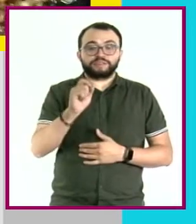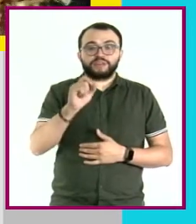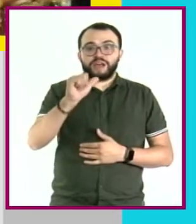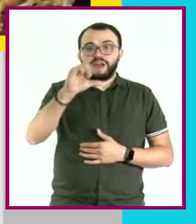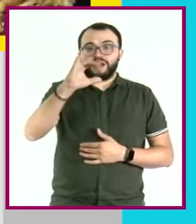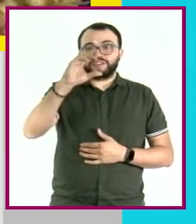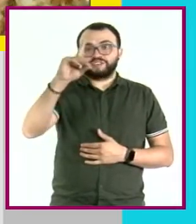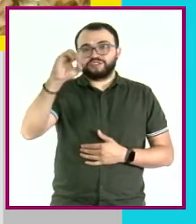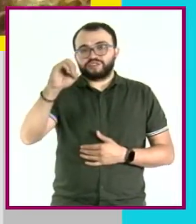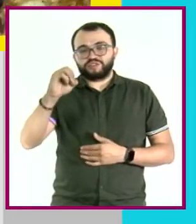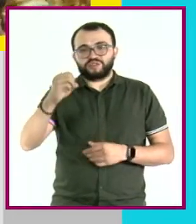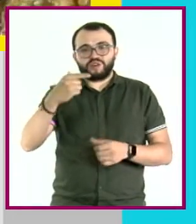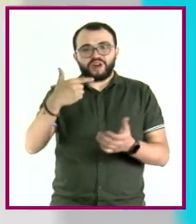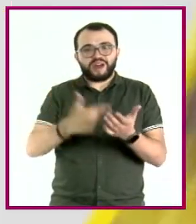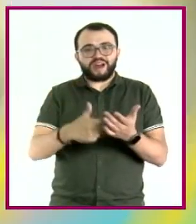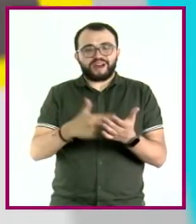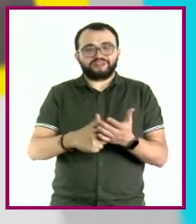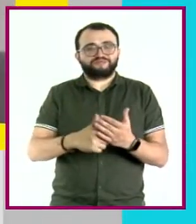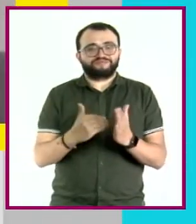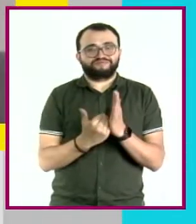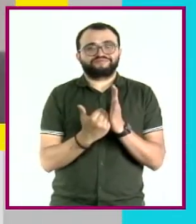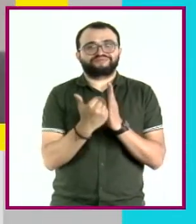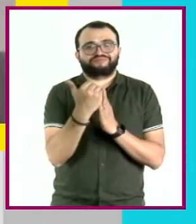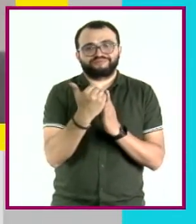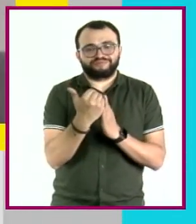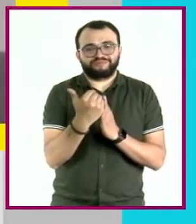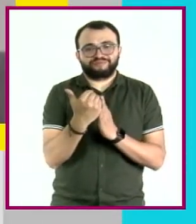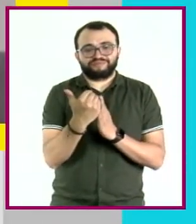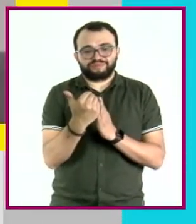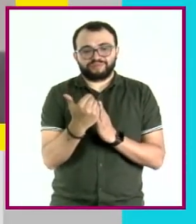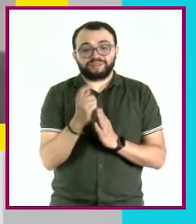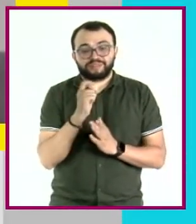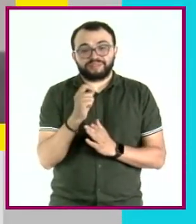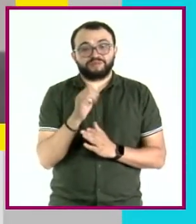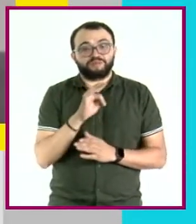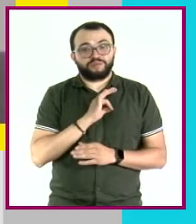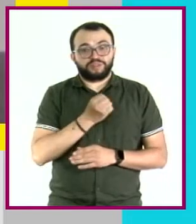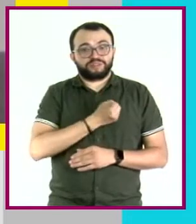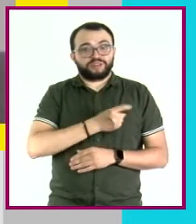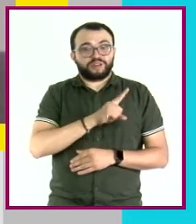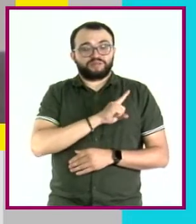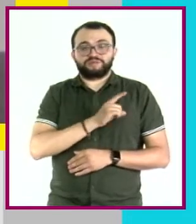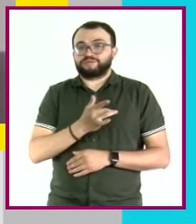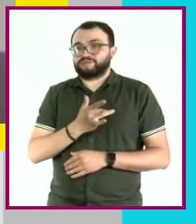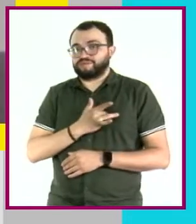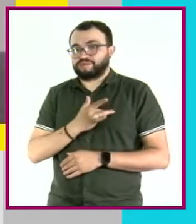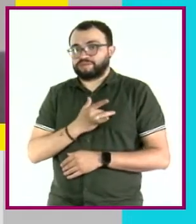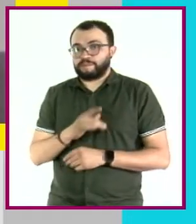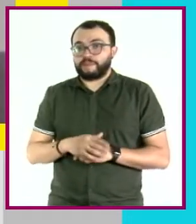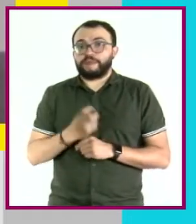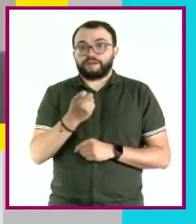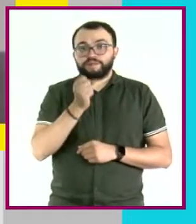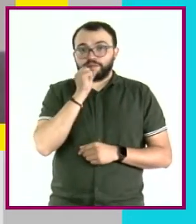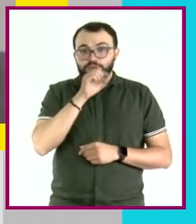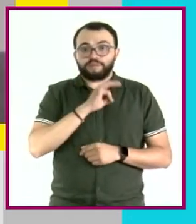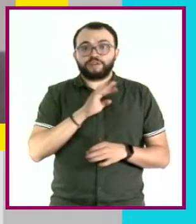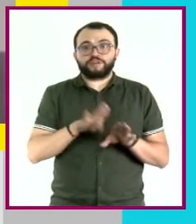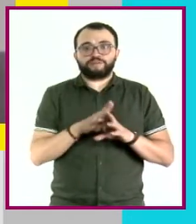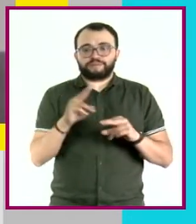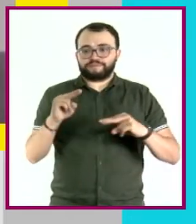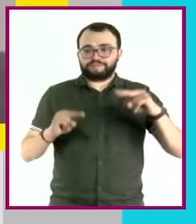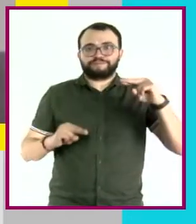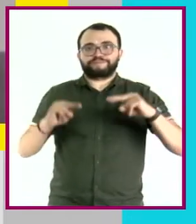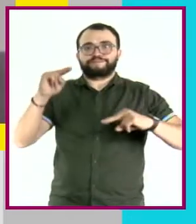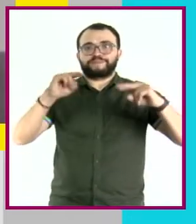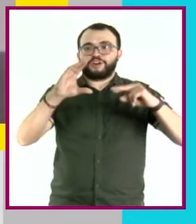saturados y ácidos grasos trans, que impactan en la salud de nuestro corazón. Esto también puede elevar nuestros niveles de colesterol